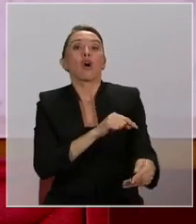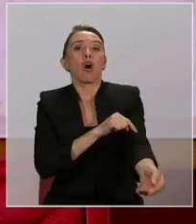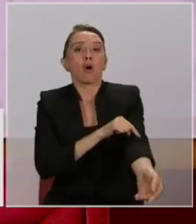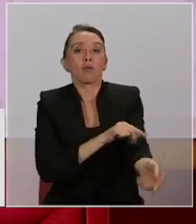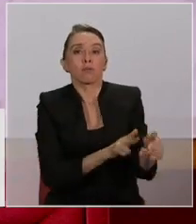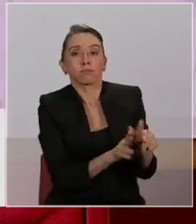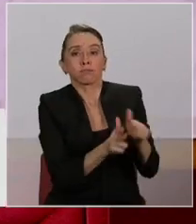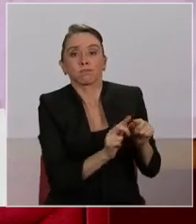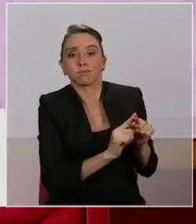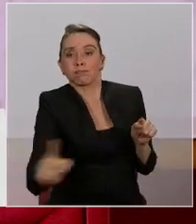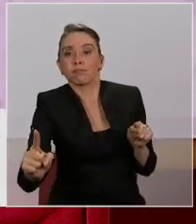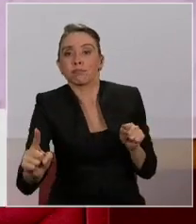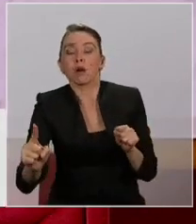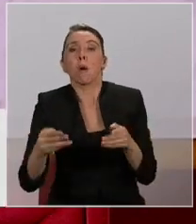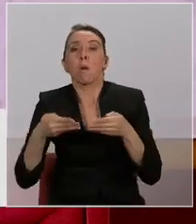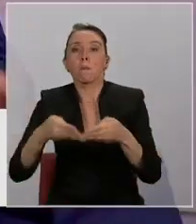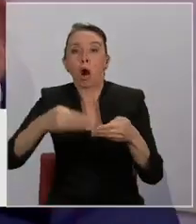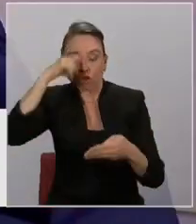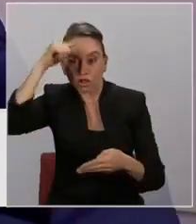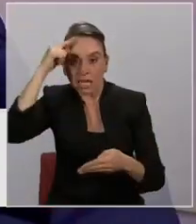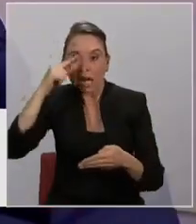Antonio y el puerto de Valparaíso.